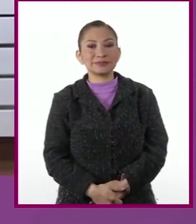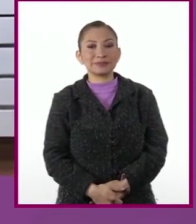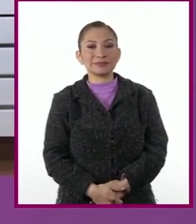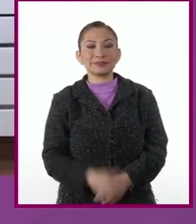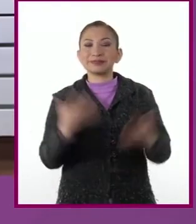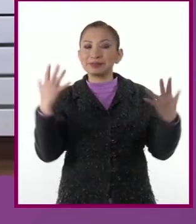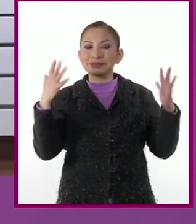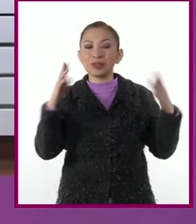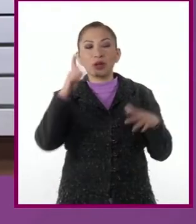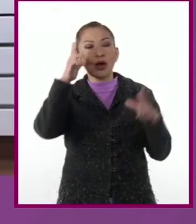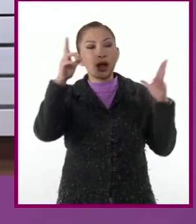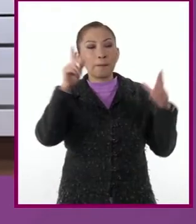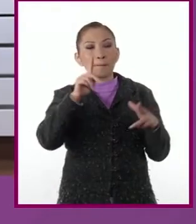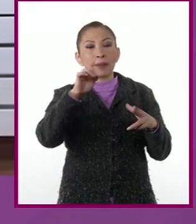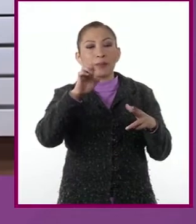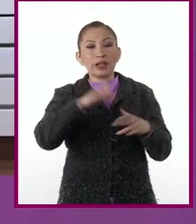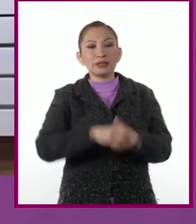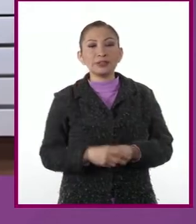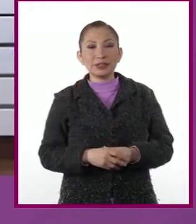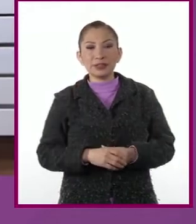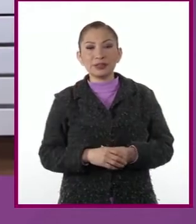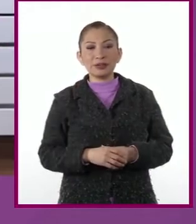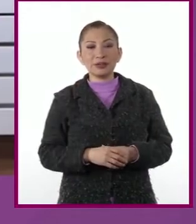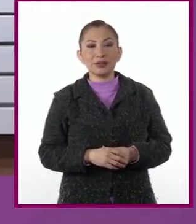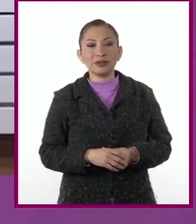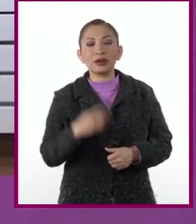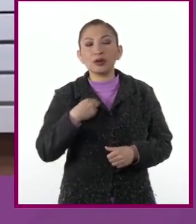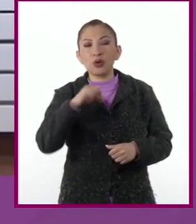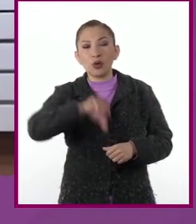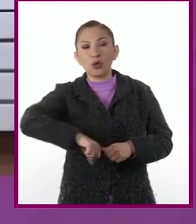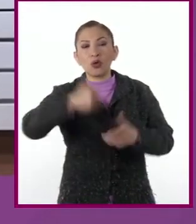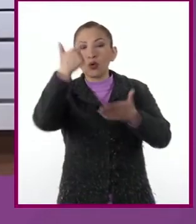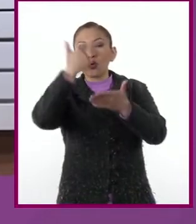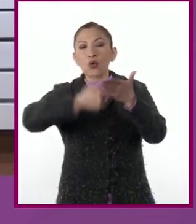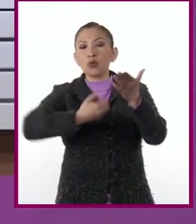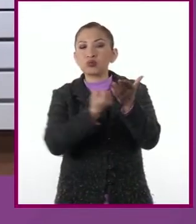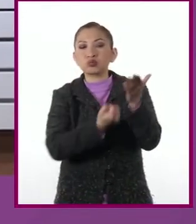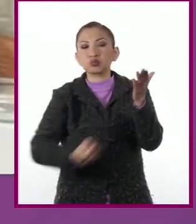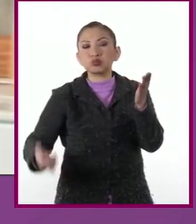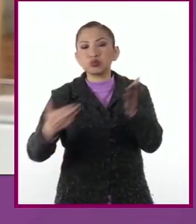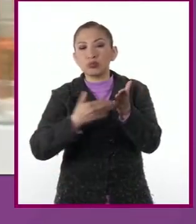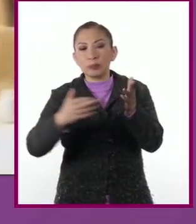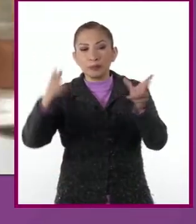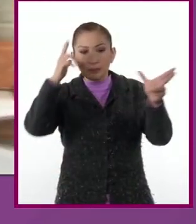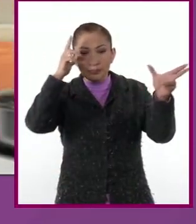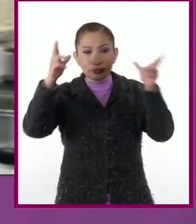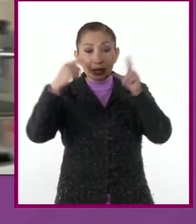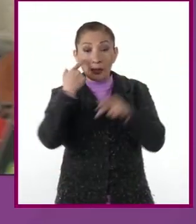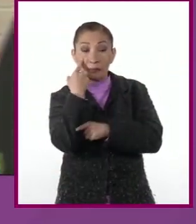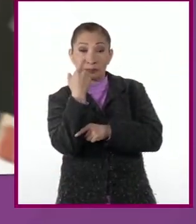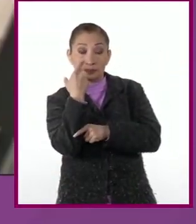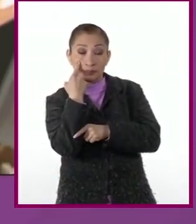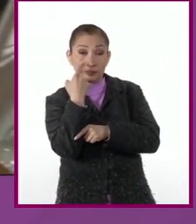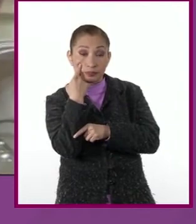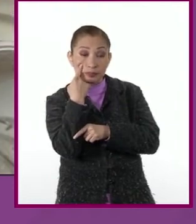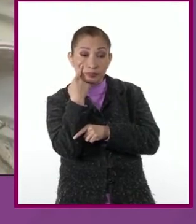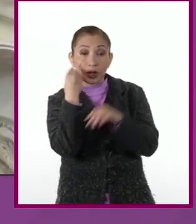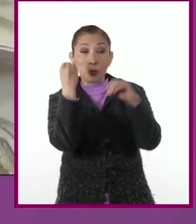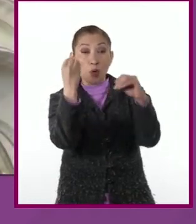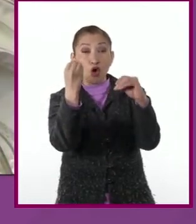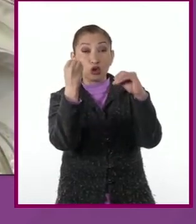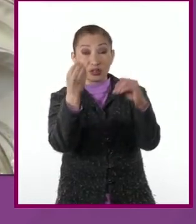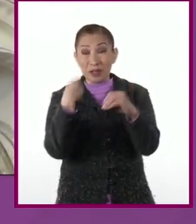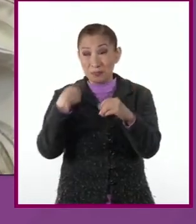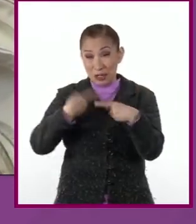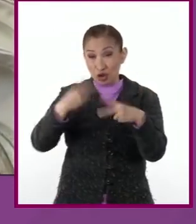Hola Pepe, dime cuál es la receta del día de hoy. Hola, fíjate que muchos de